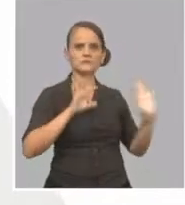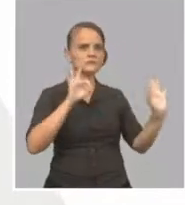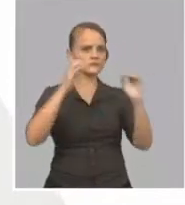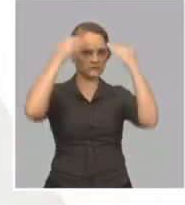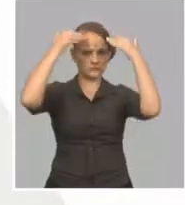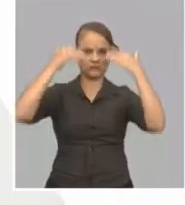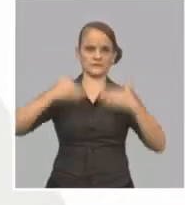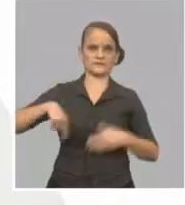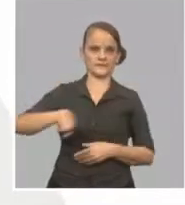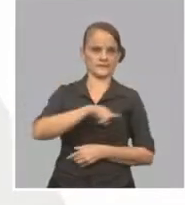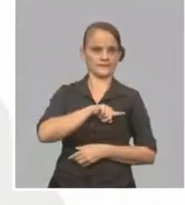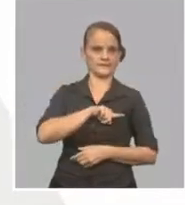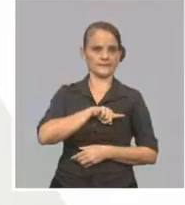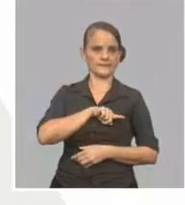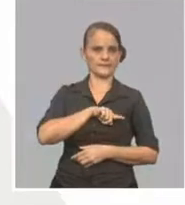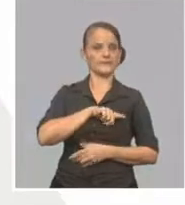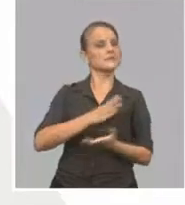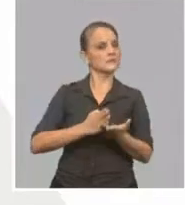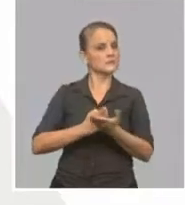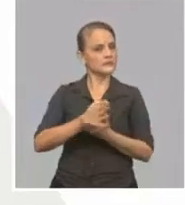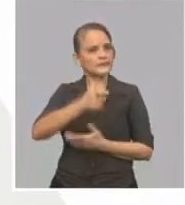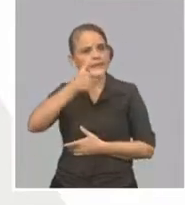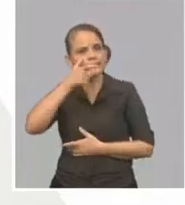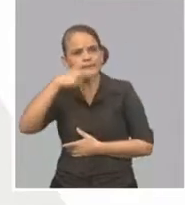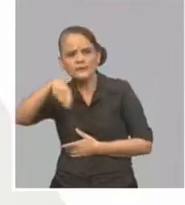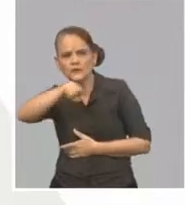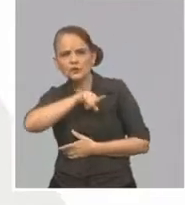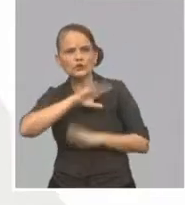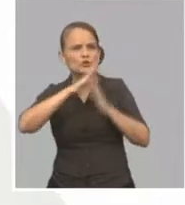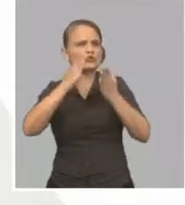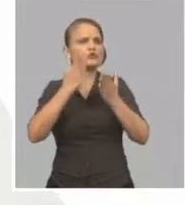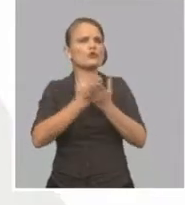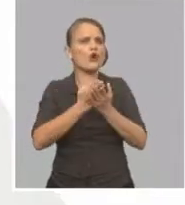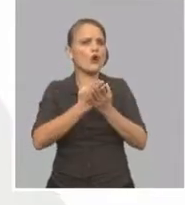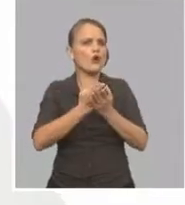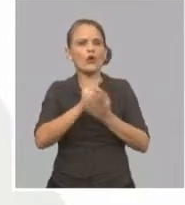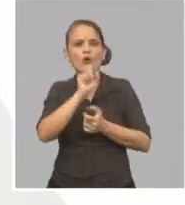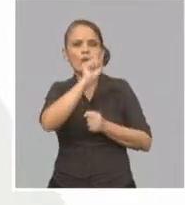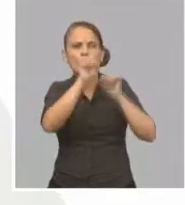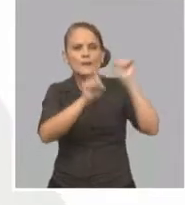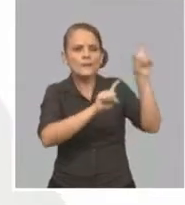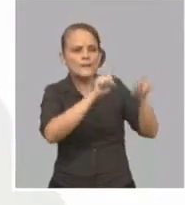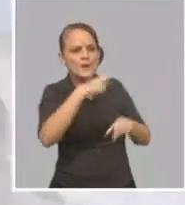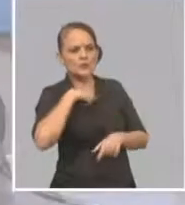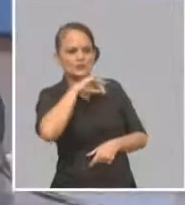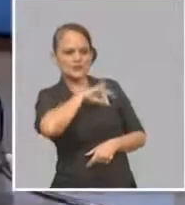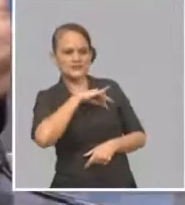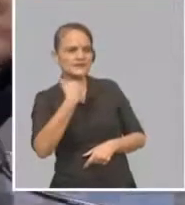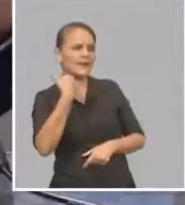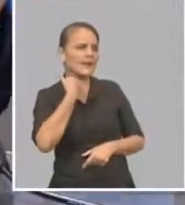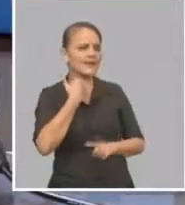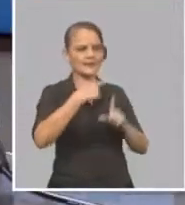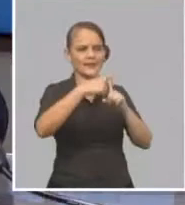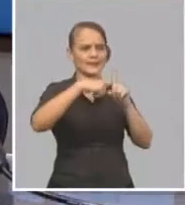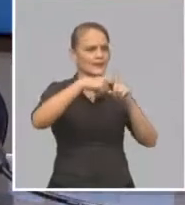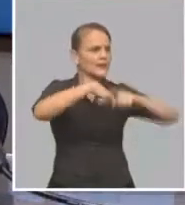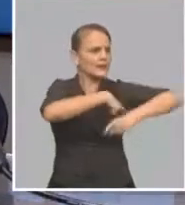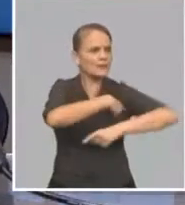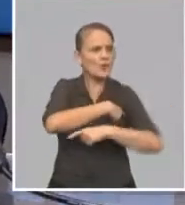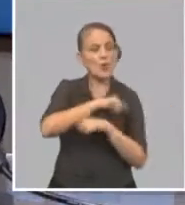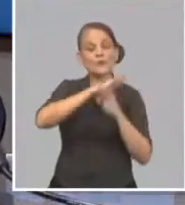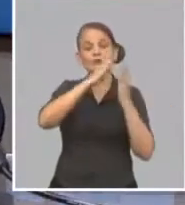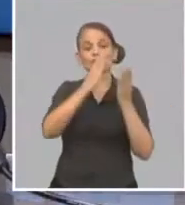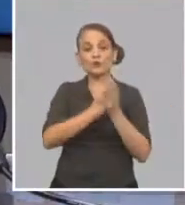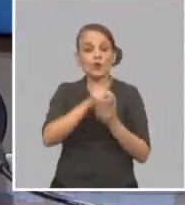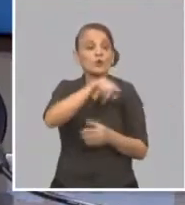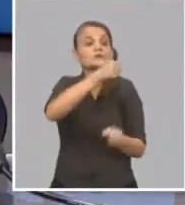clínico-primidológica a través de las pesquisas activas, tanto a trabajadores como clientes. Es una gran fortaleza que